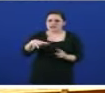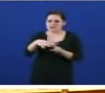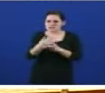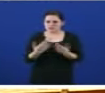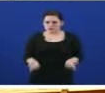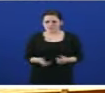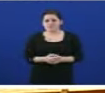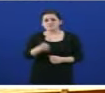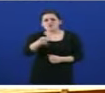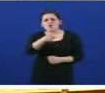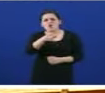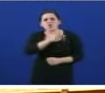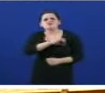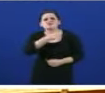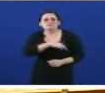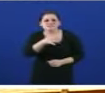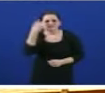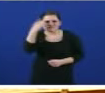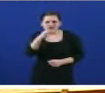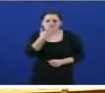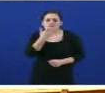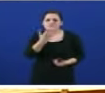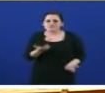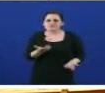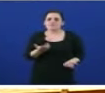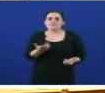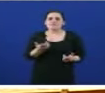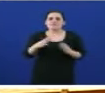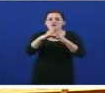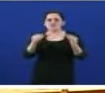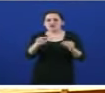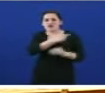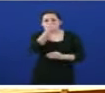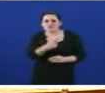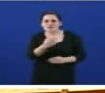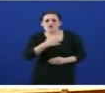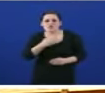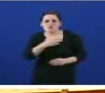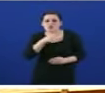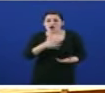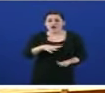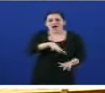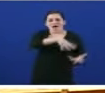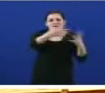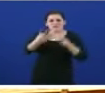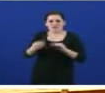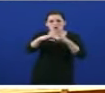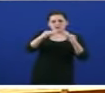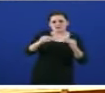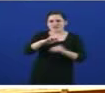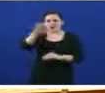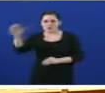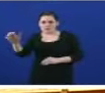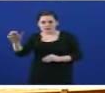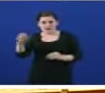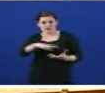Feijó, de que as universidades galegas non poden pechar os seus orzamentos en plena adaptación ao Espacio Europeu de Ensino Superior se a